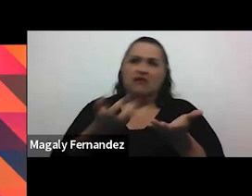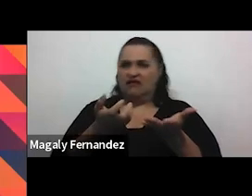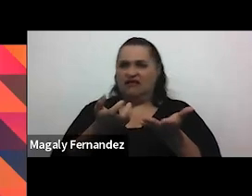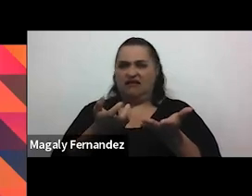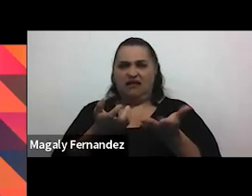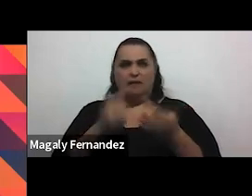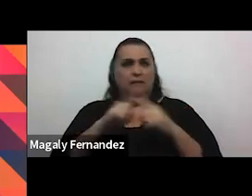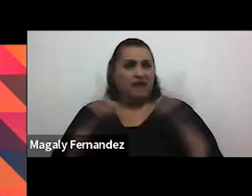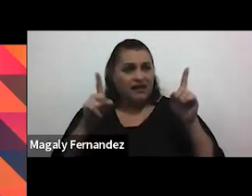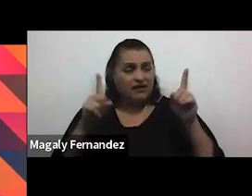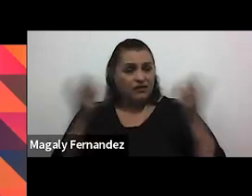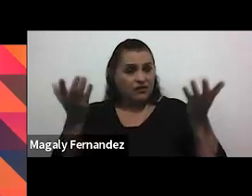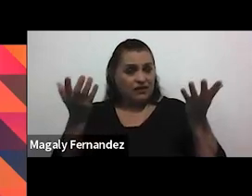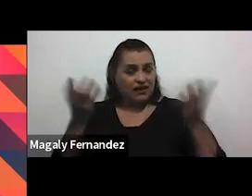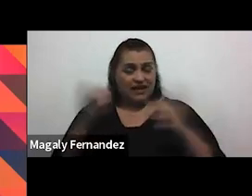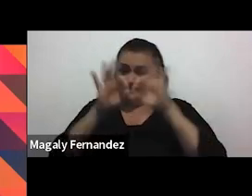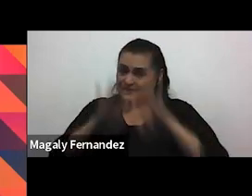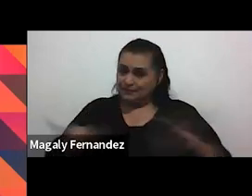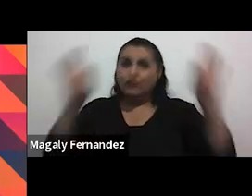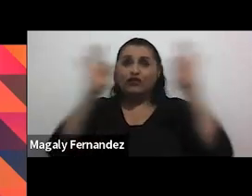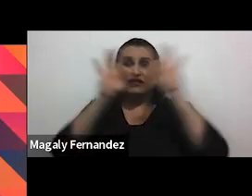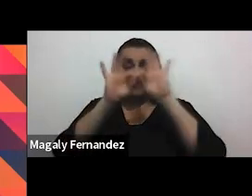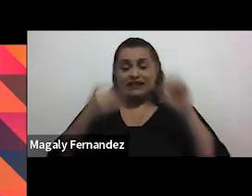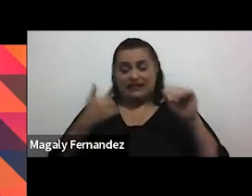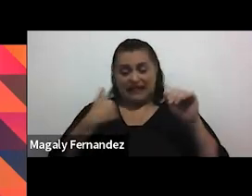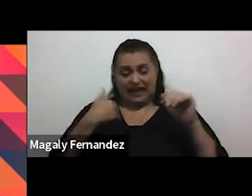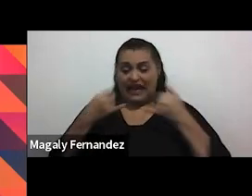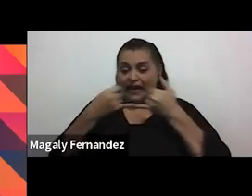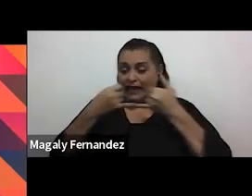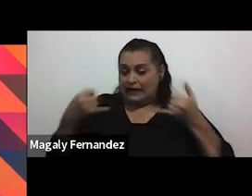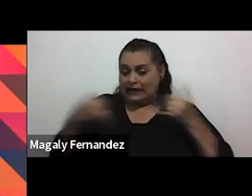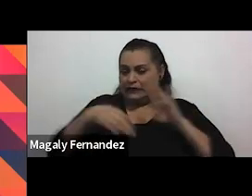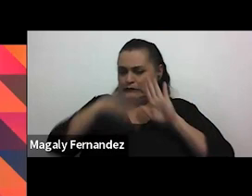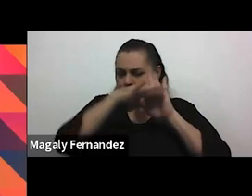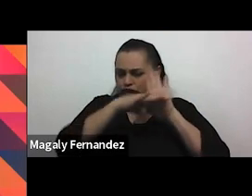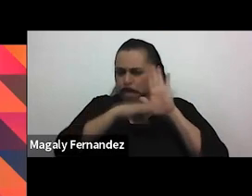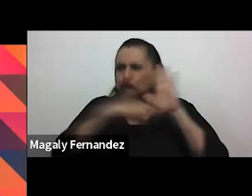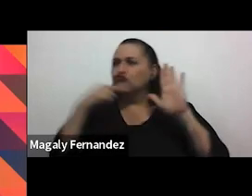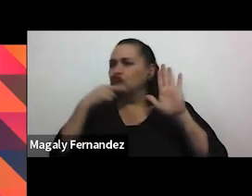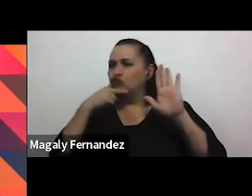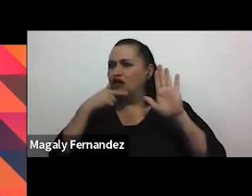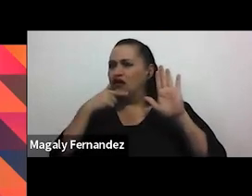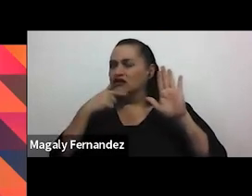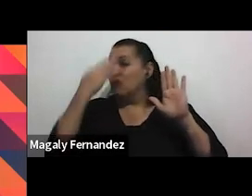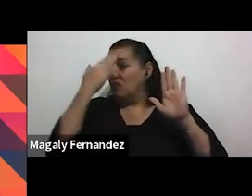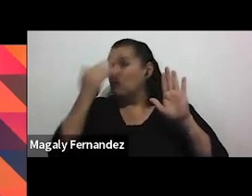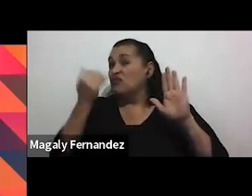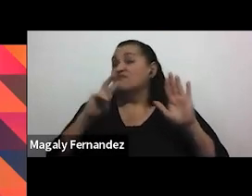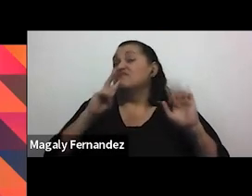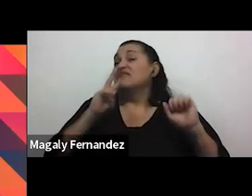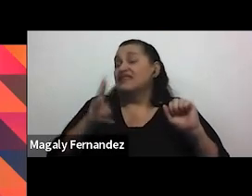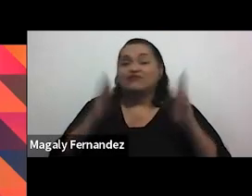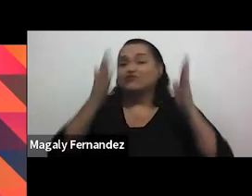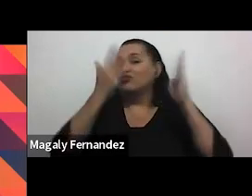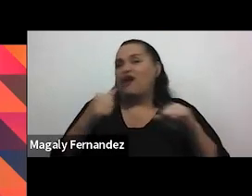quiera. Pero es importante tener esas líneas rojas bien puestas porque lo cierto es que no las